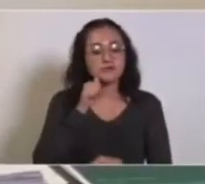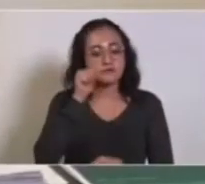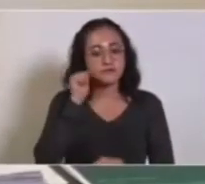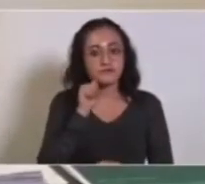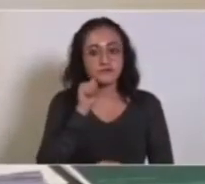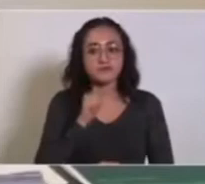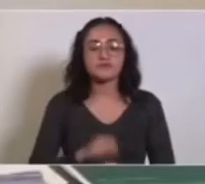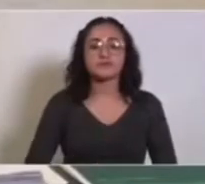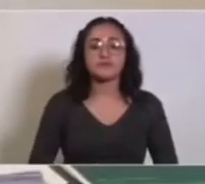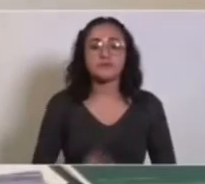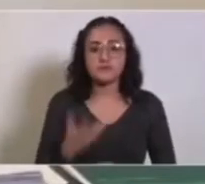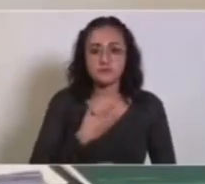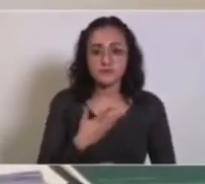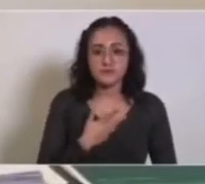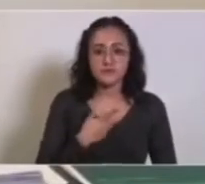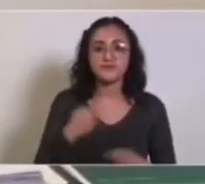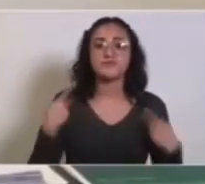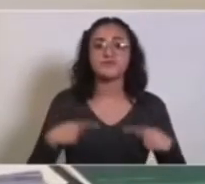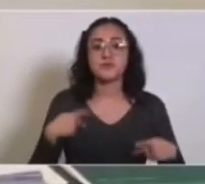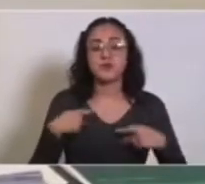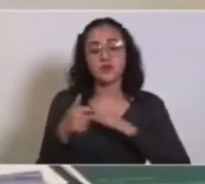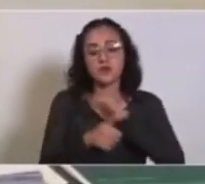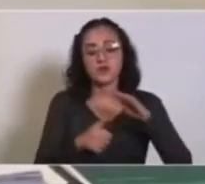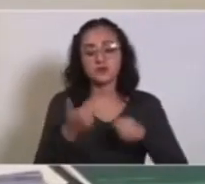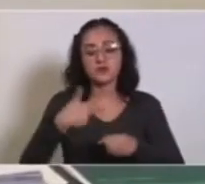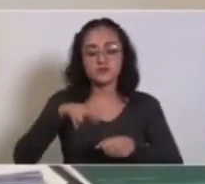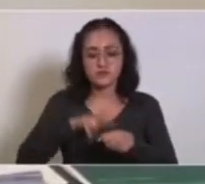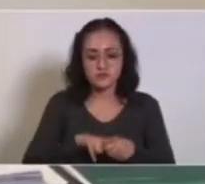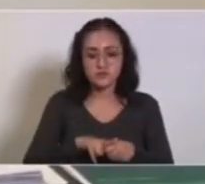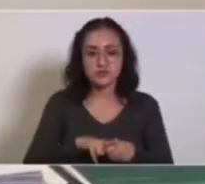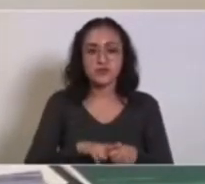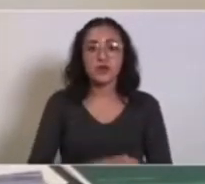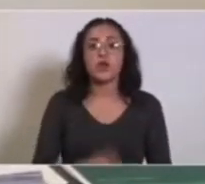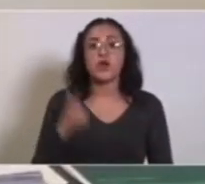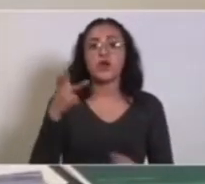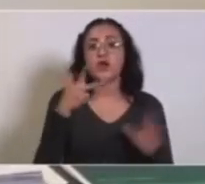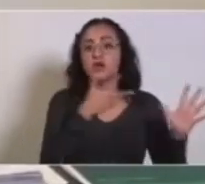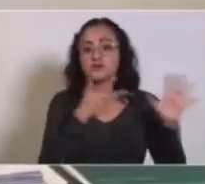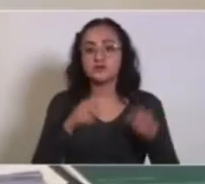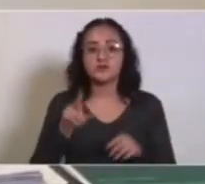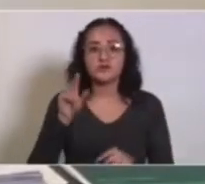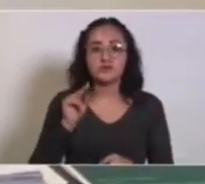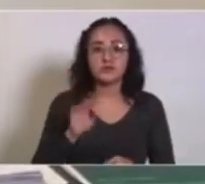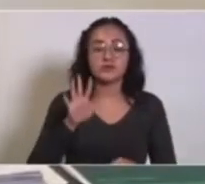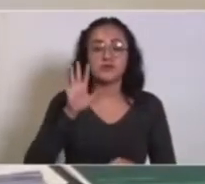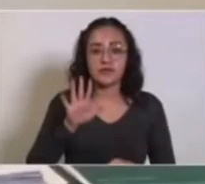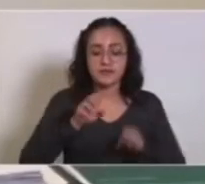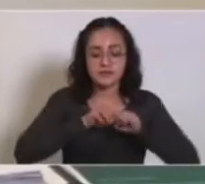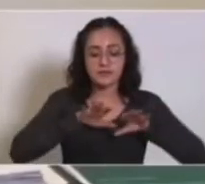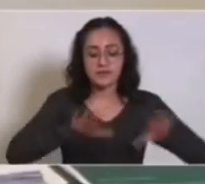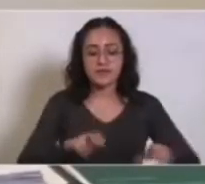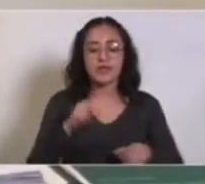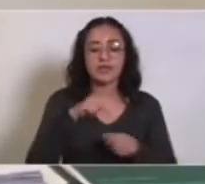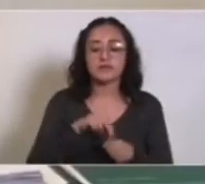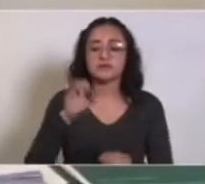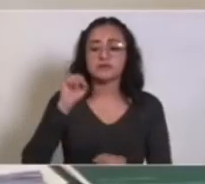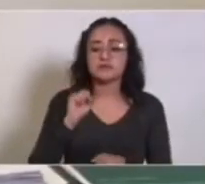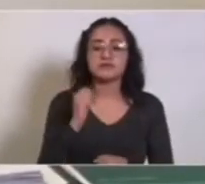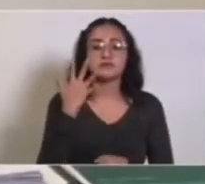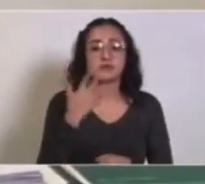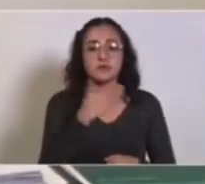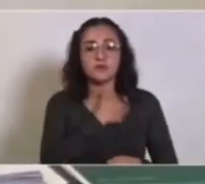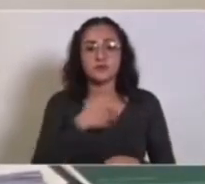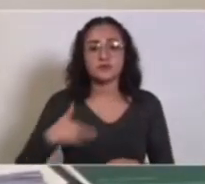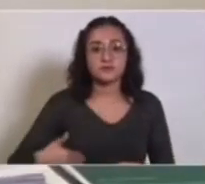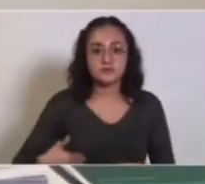ayer. Tenemos casos activos ambulatorios y hospitalizados 885 distribuidos en 65